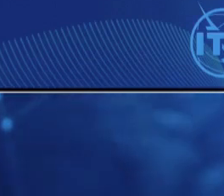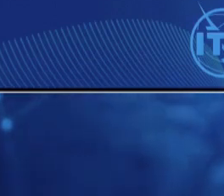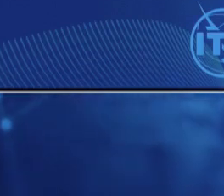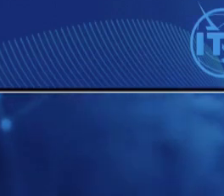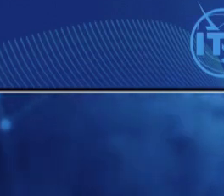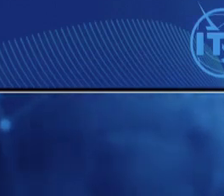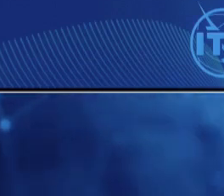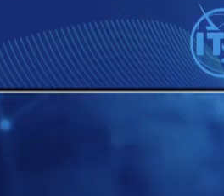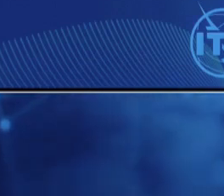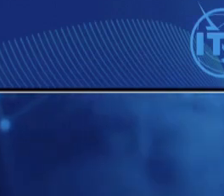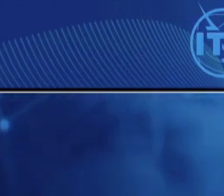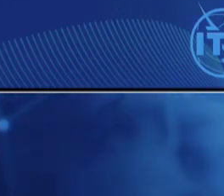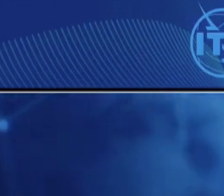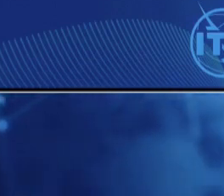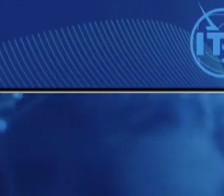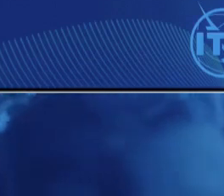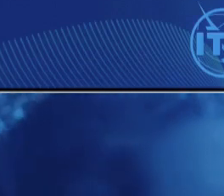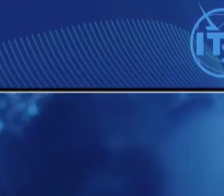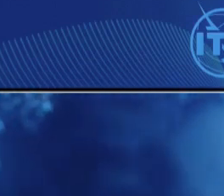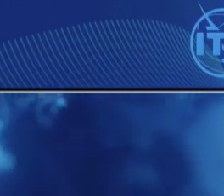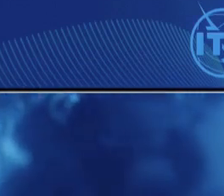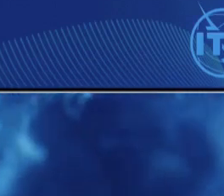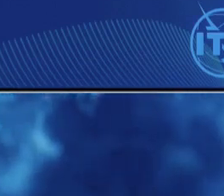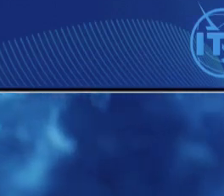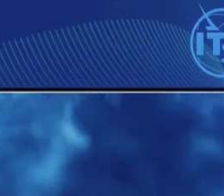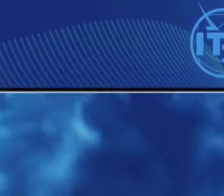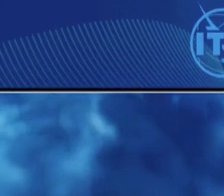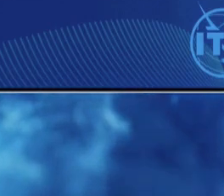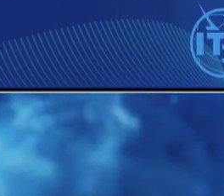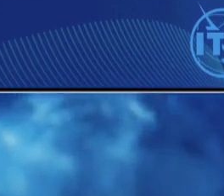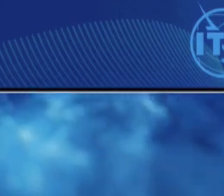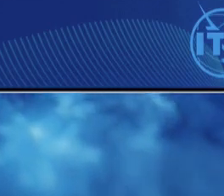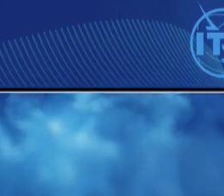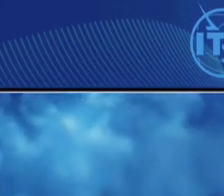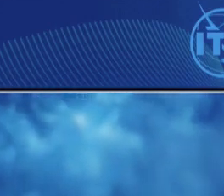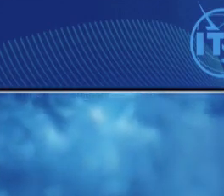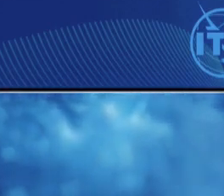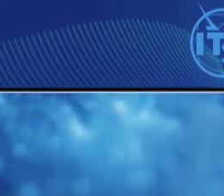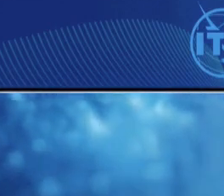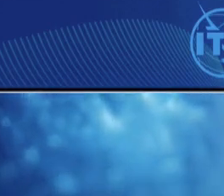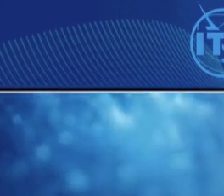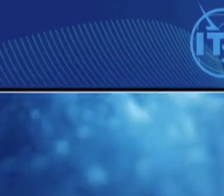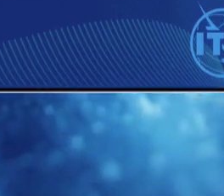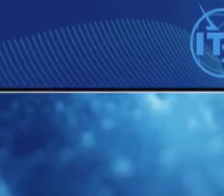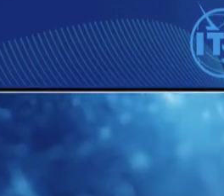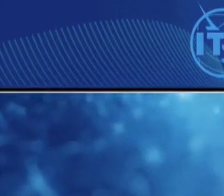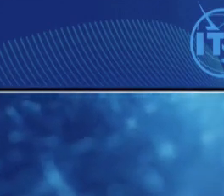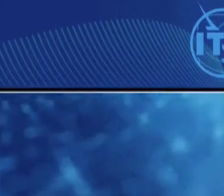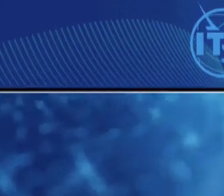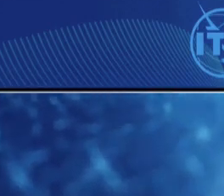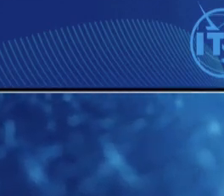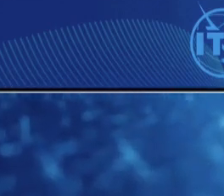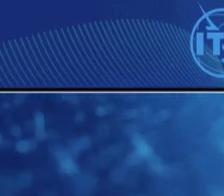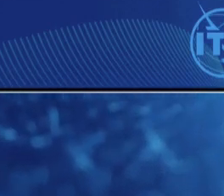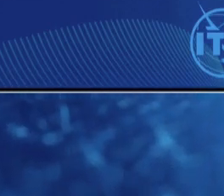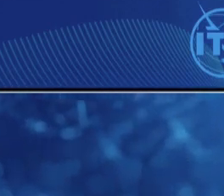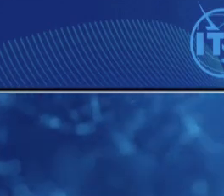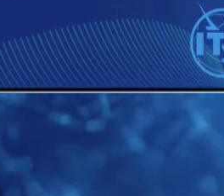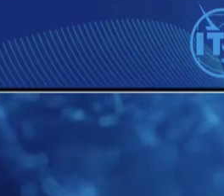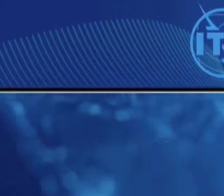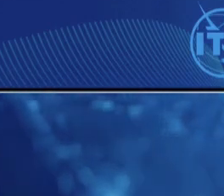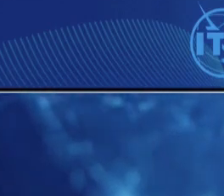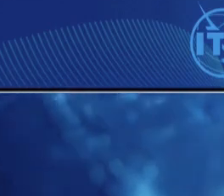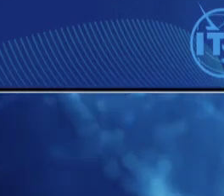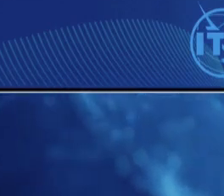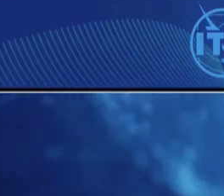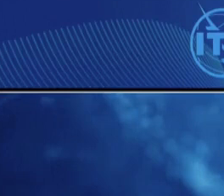los participantes de ambas lenguas. Como ustedes ven, la presentación se llama ¿Qué podemos hacer